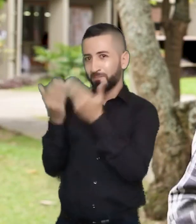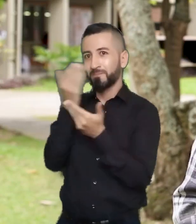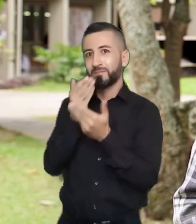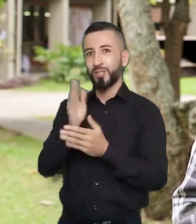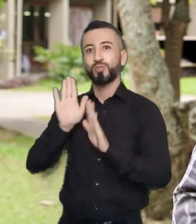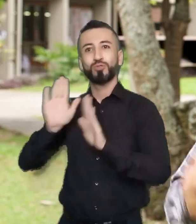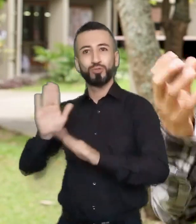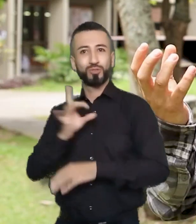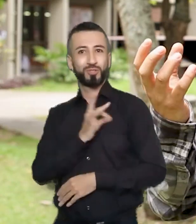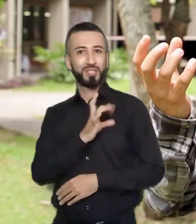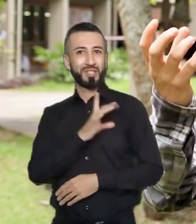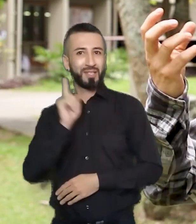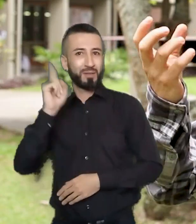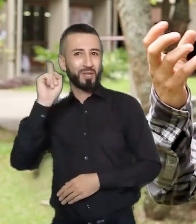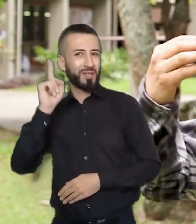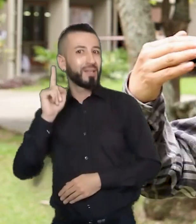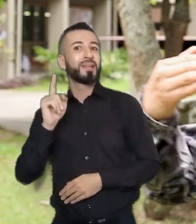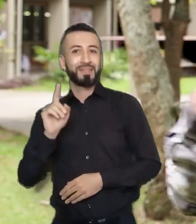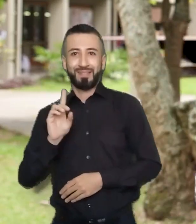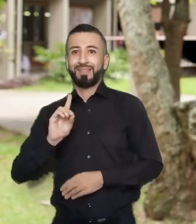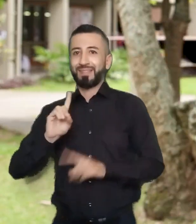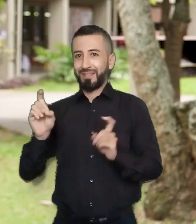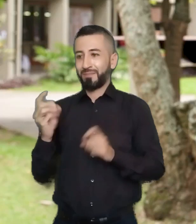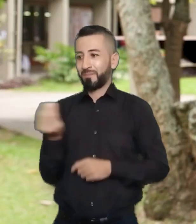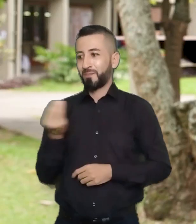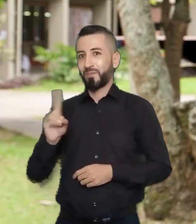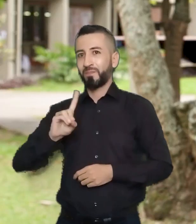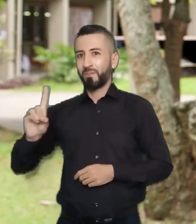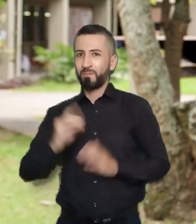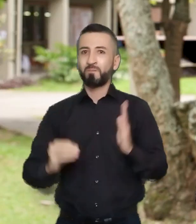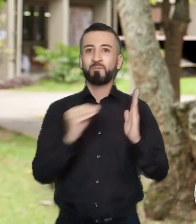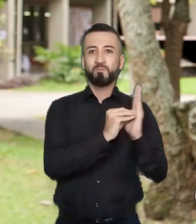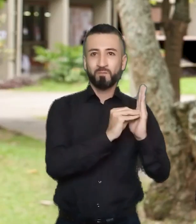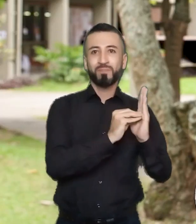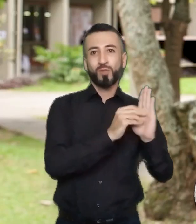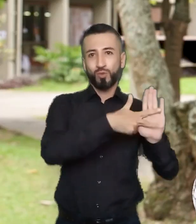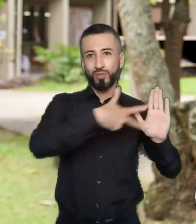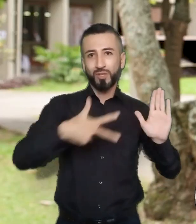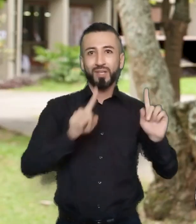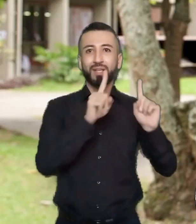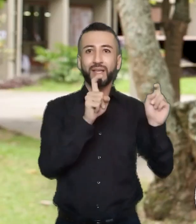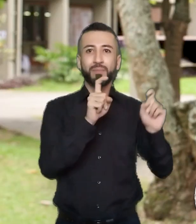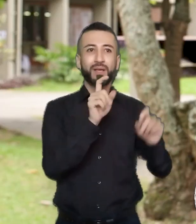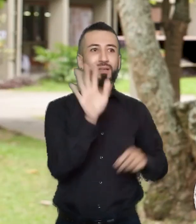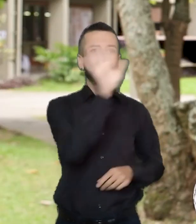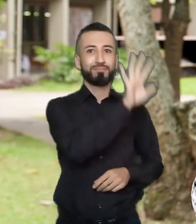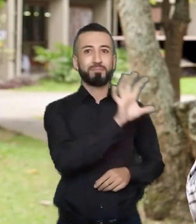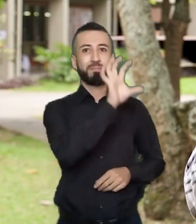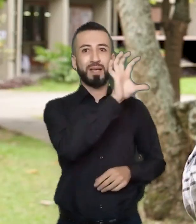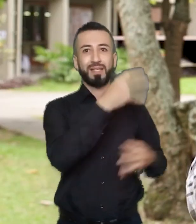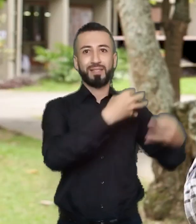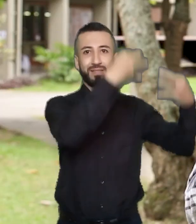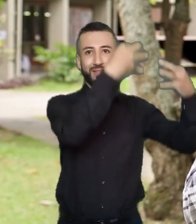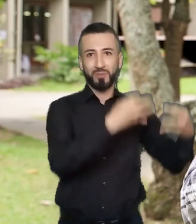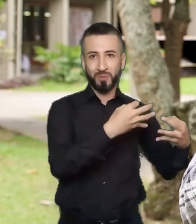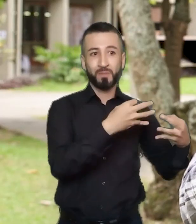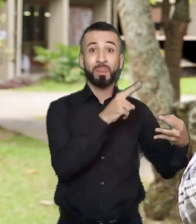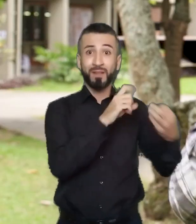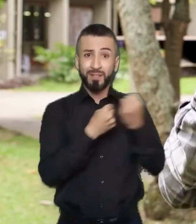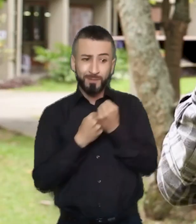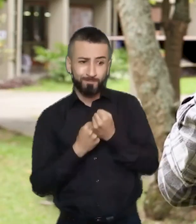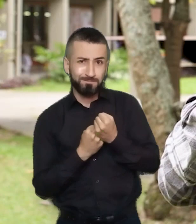de la política chilena y es cómo la derecha insertó el tema de la seguridad como un elemento clave para pensar una de las